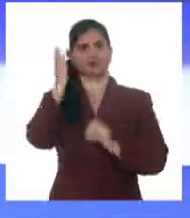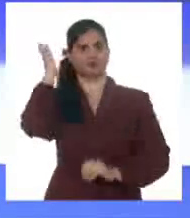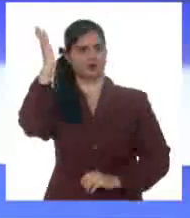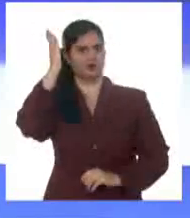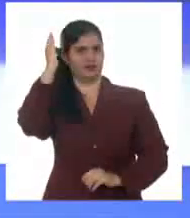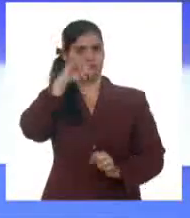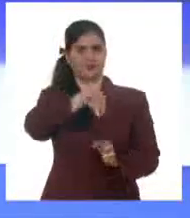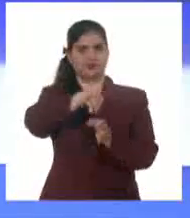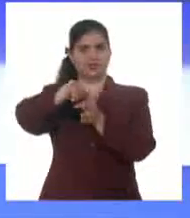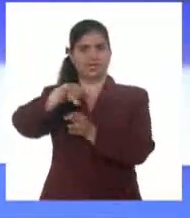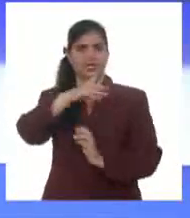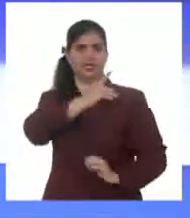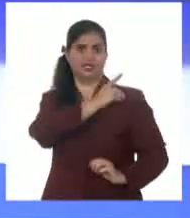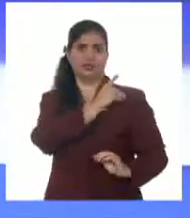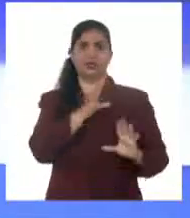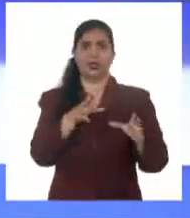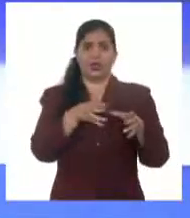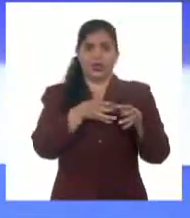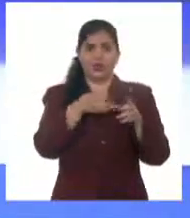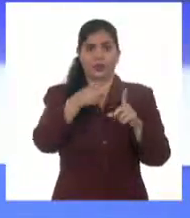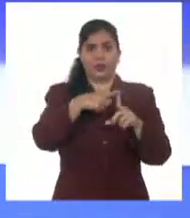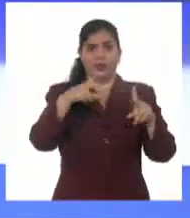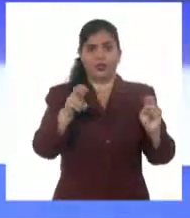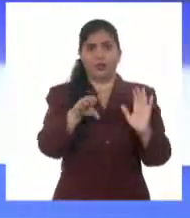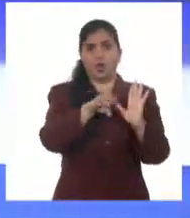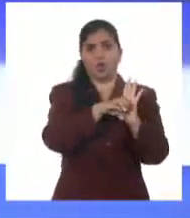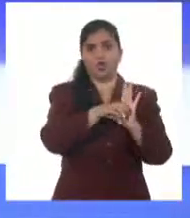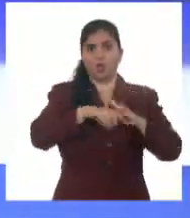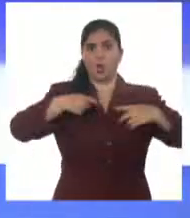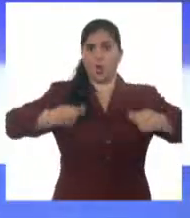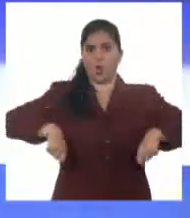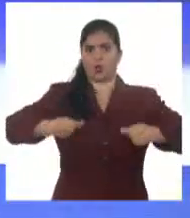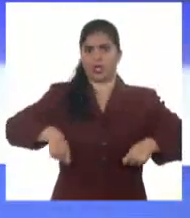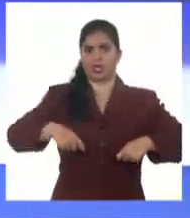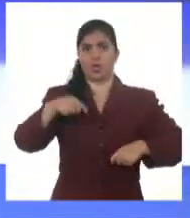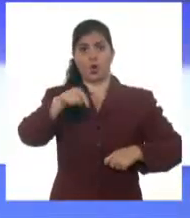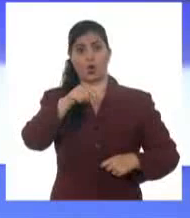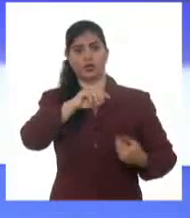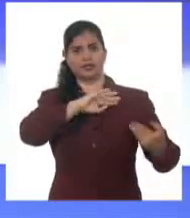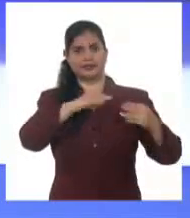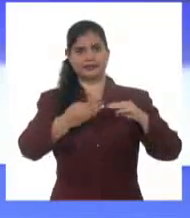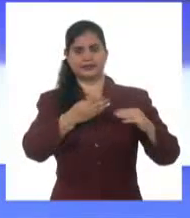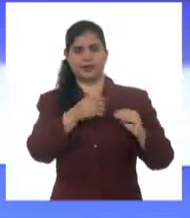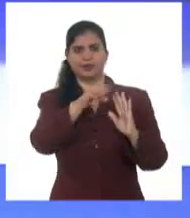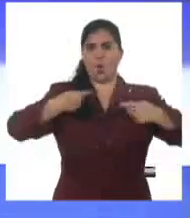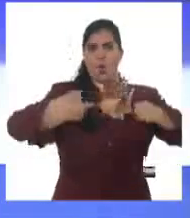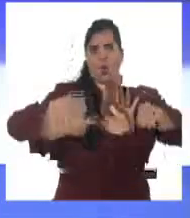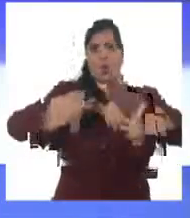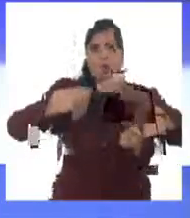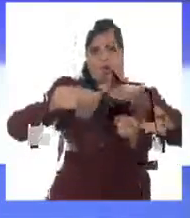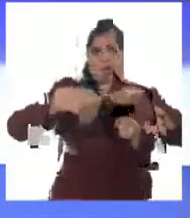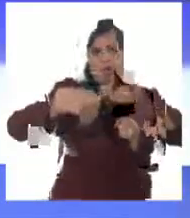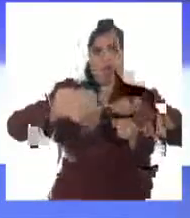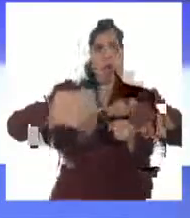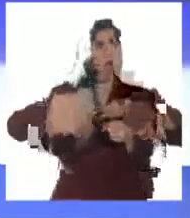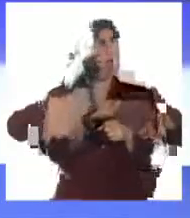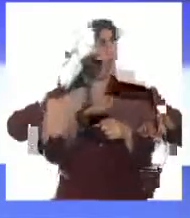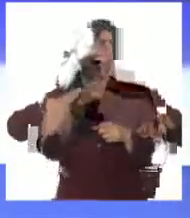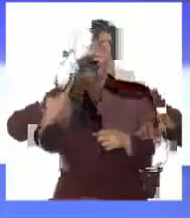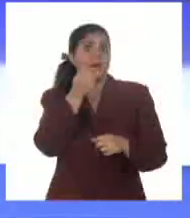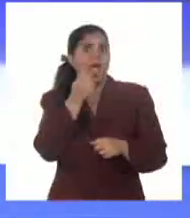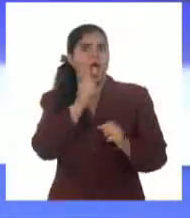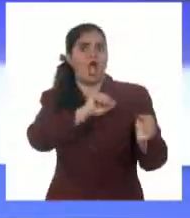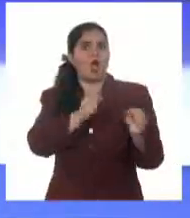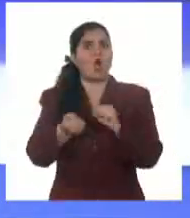La Comisión de Asuntos Constitucionales y Jurídicos debatieron hoy sobre las estrategias de trabajo para implementar acciones de rigor y calidad